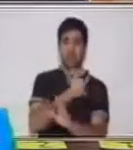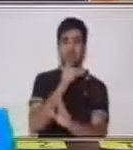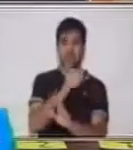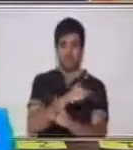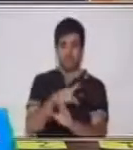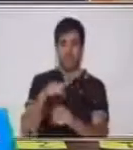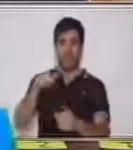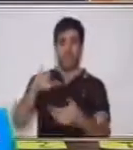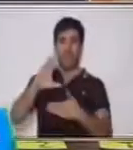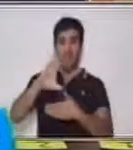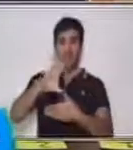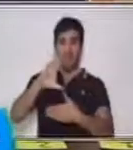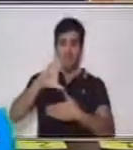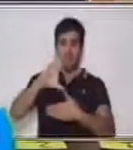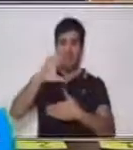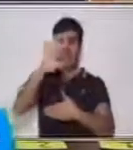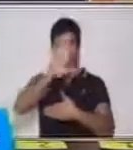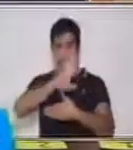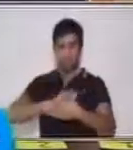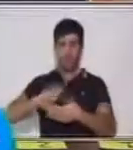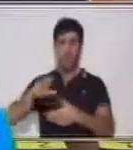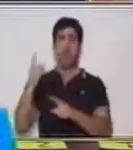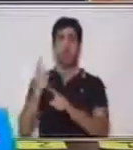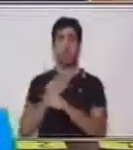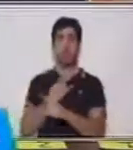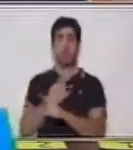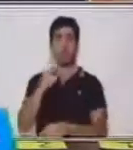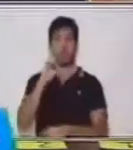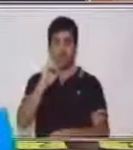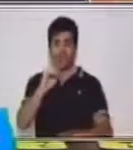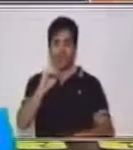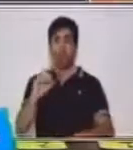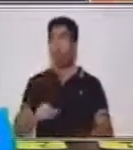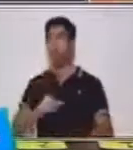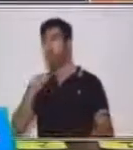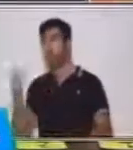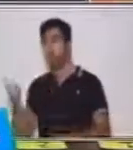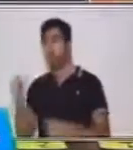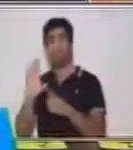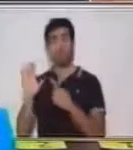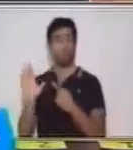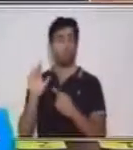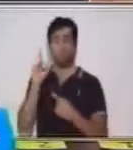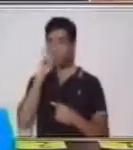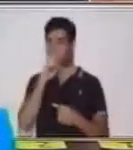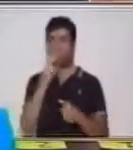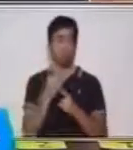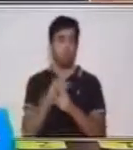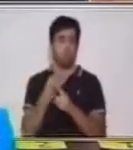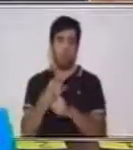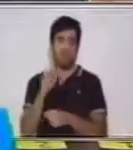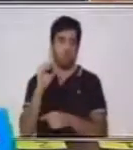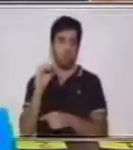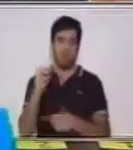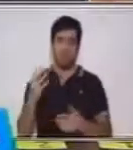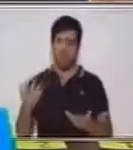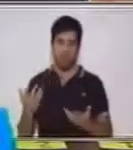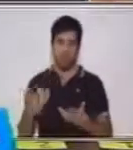en América que utilizó el cero y el cero permitió el avance de esta cultura.